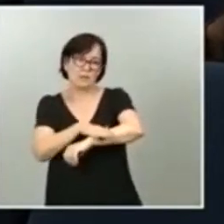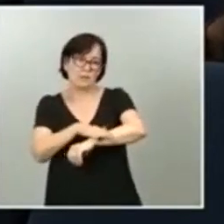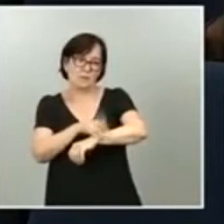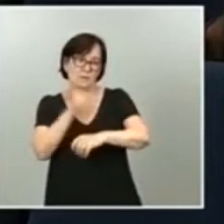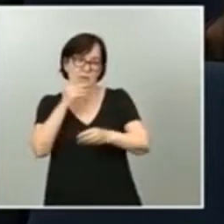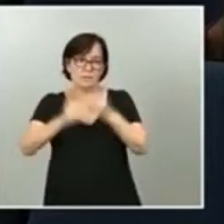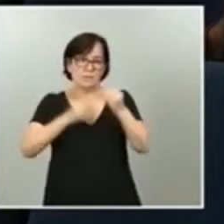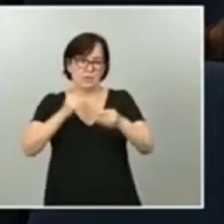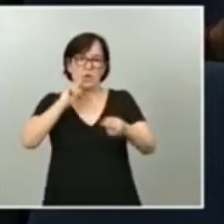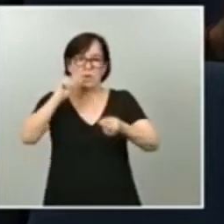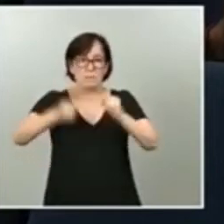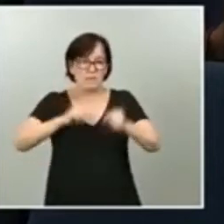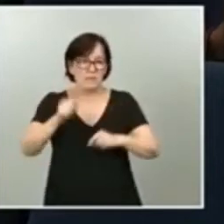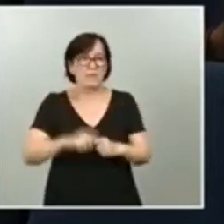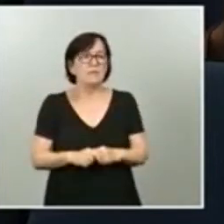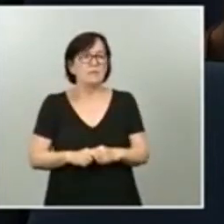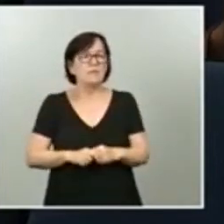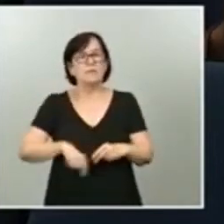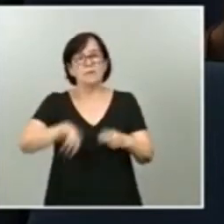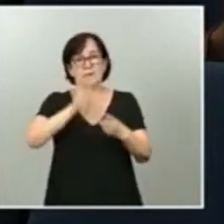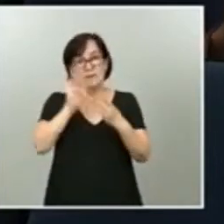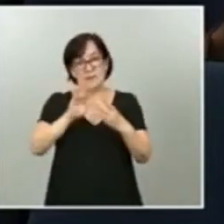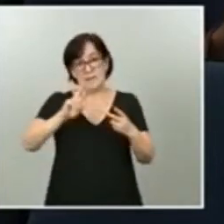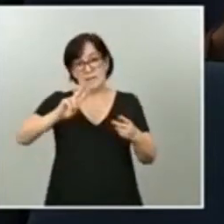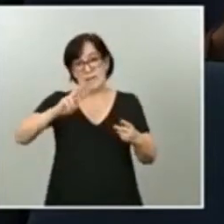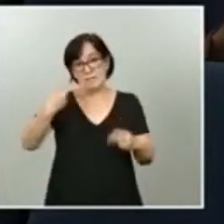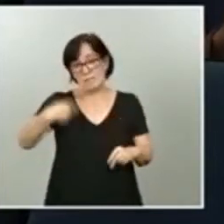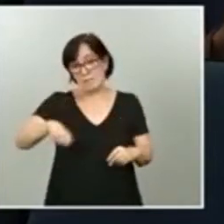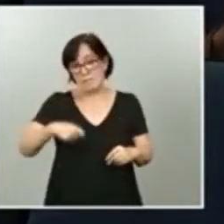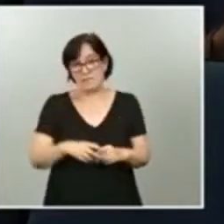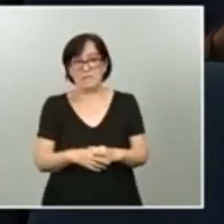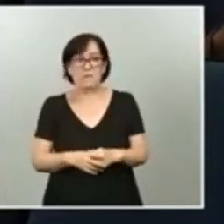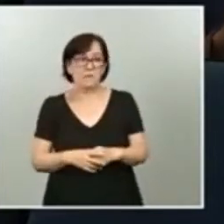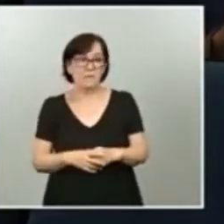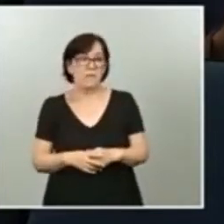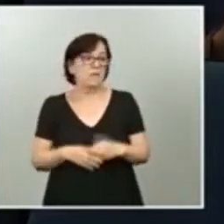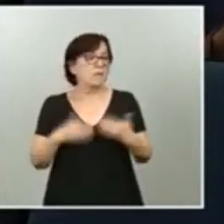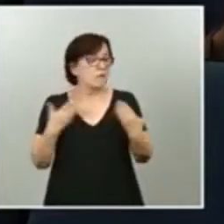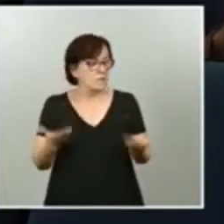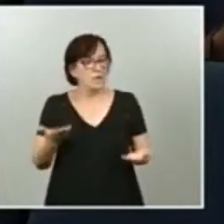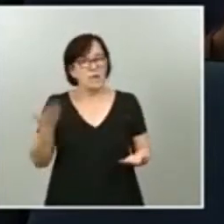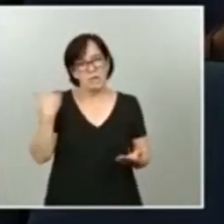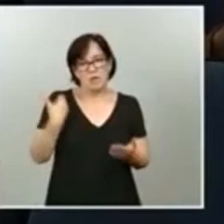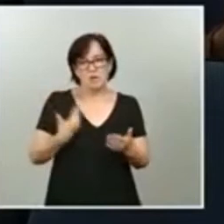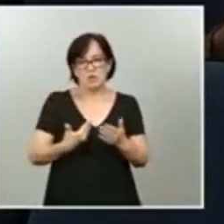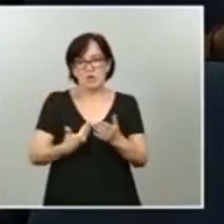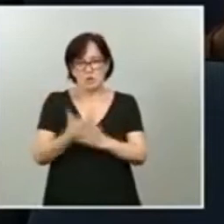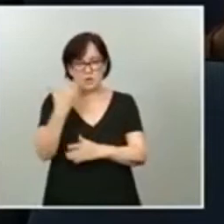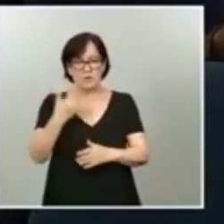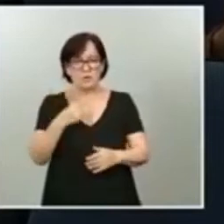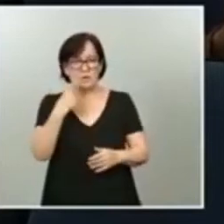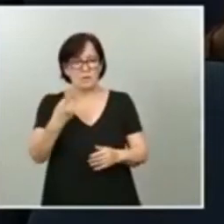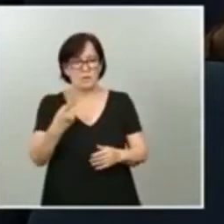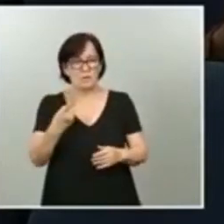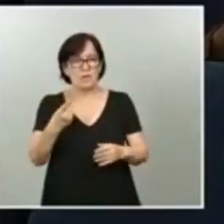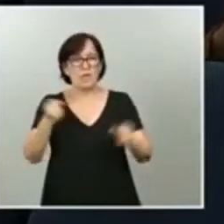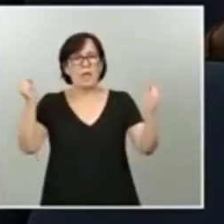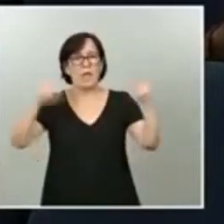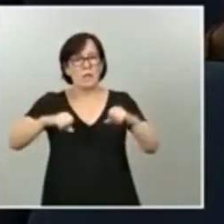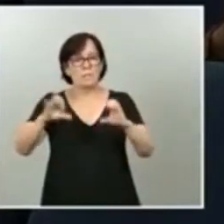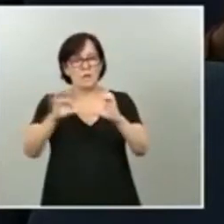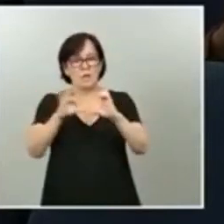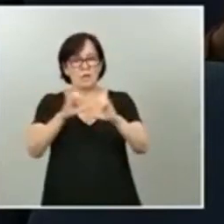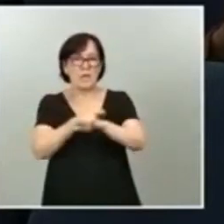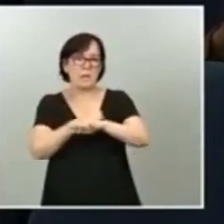presupuestos. Y luego, al vicepresidente. Claro, usted el otro día dijo que un pacto con Ciudadanos era imposible